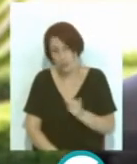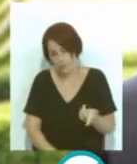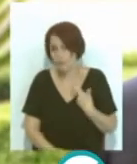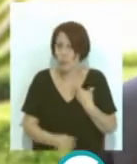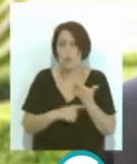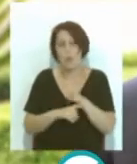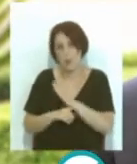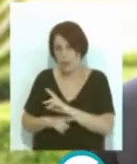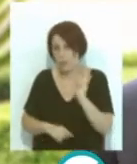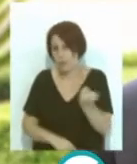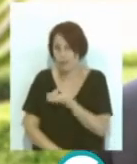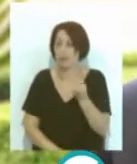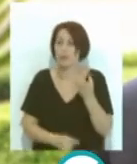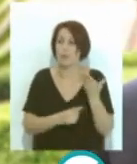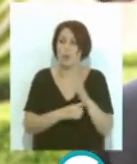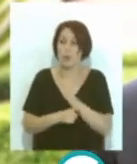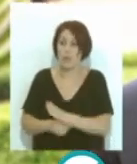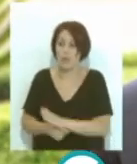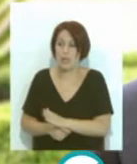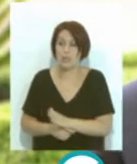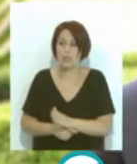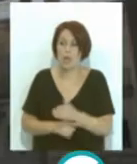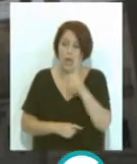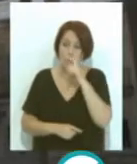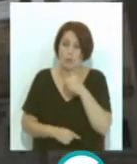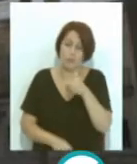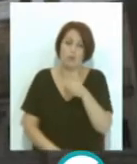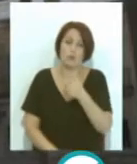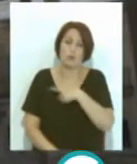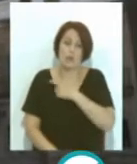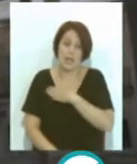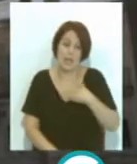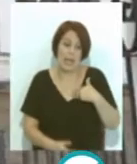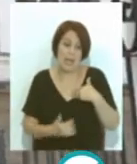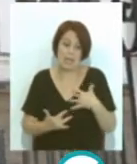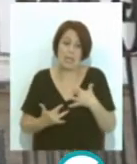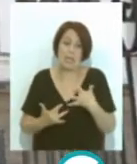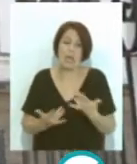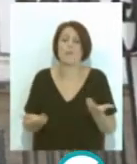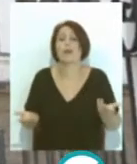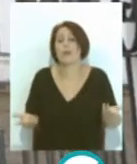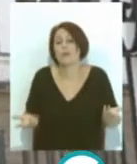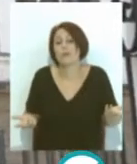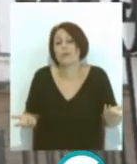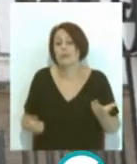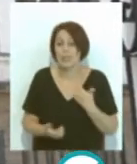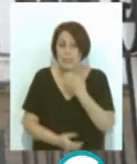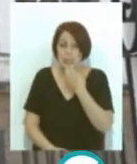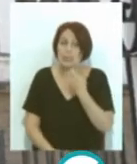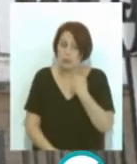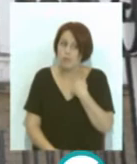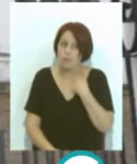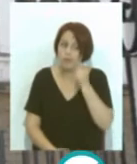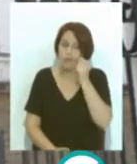propuestas, propuestas que vendrán en los próximos años. Quisiéramos que fuese cuanto antes, pero sí es verdad que sí he notado